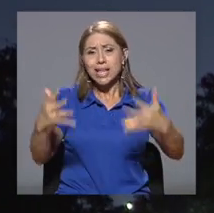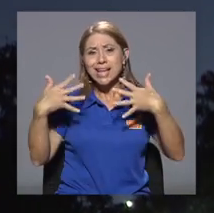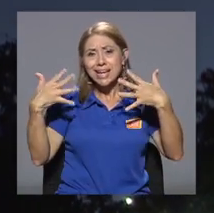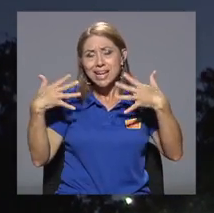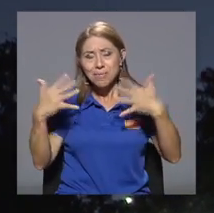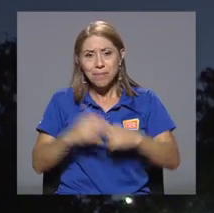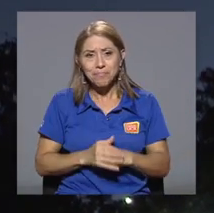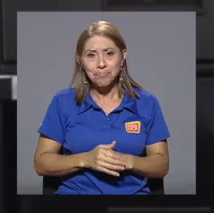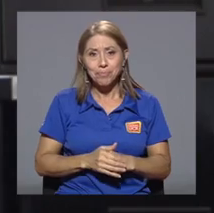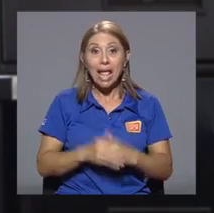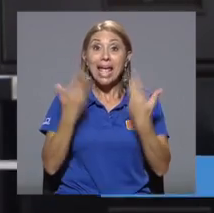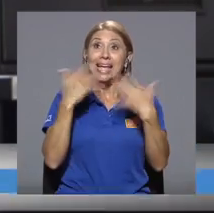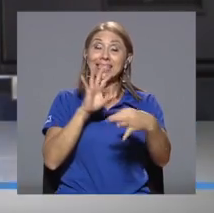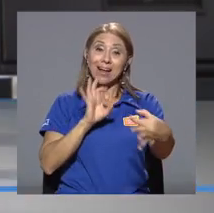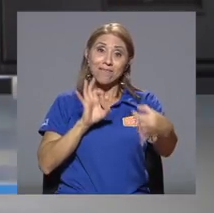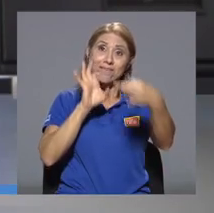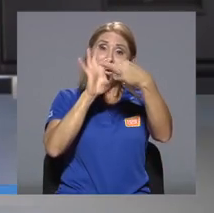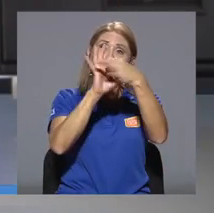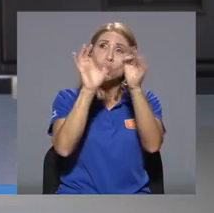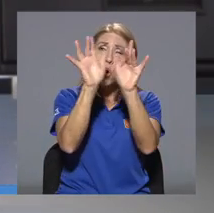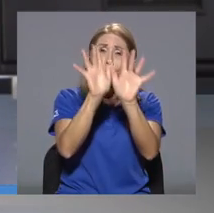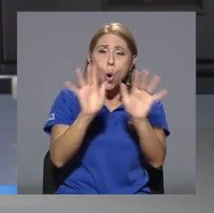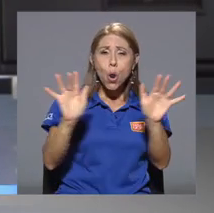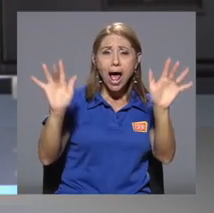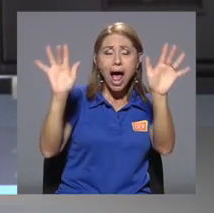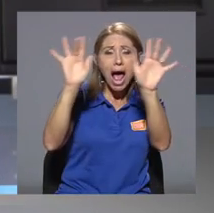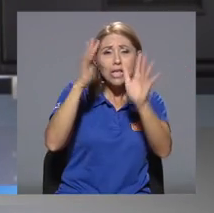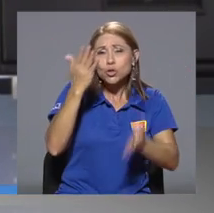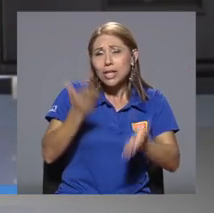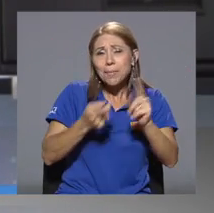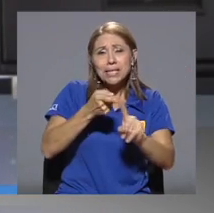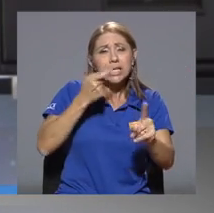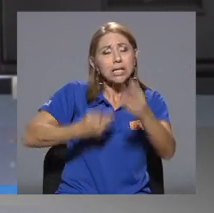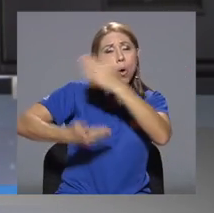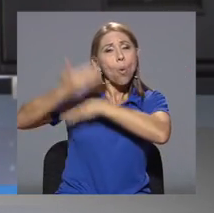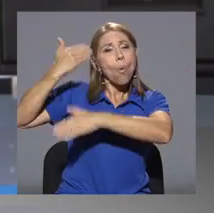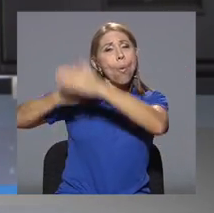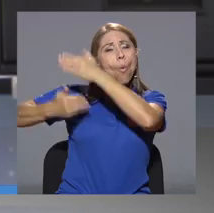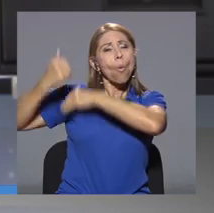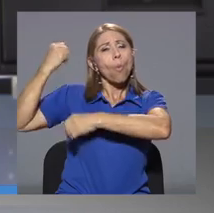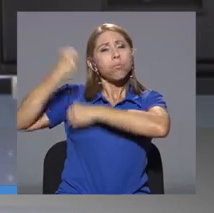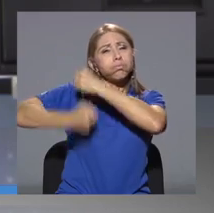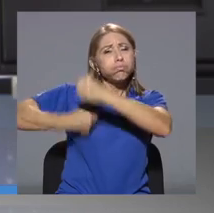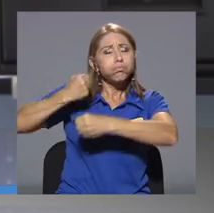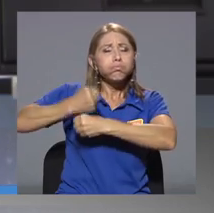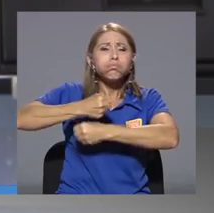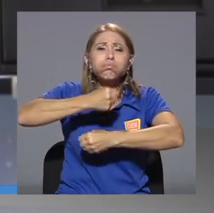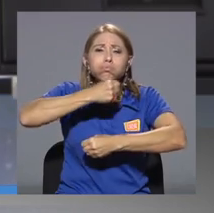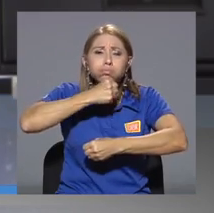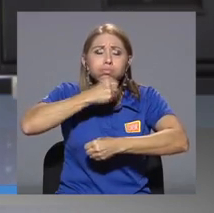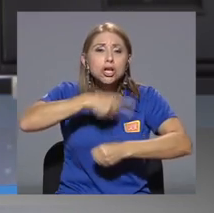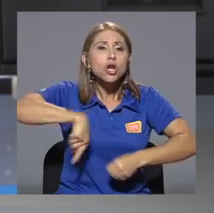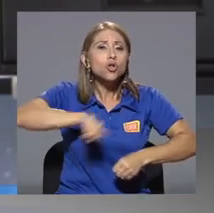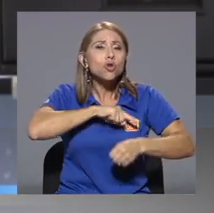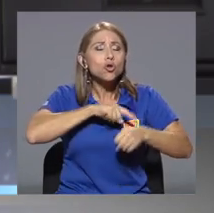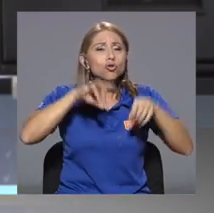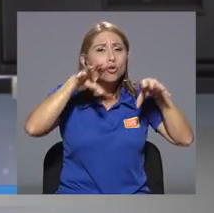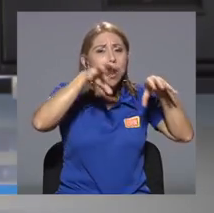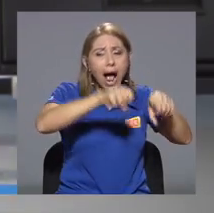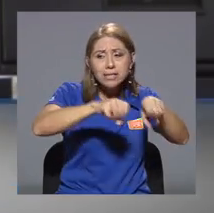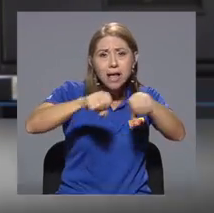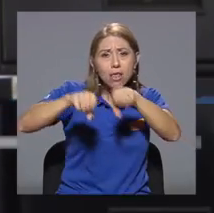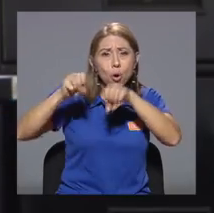Esa relación con los astros puede venir muy probablemente de nuestra época, que éramos cazadores-recolectores, que éramos tribus, nómadas,